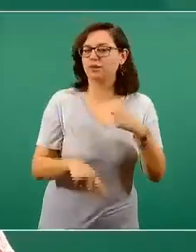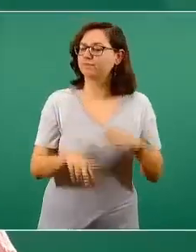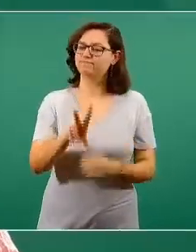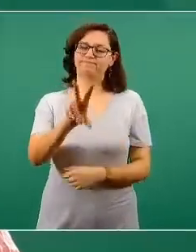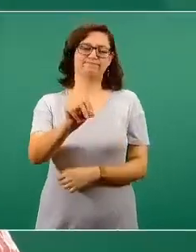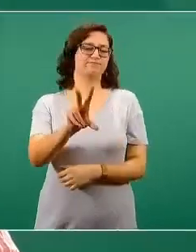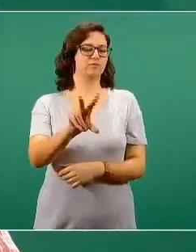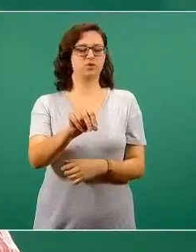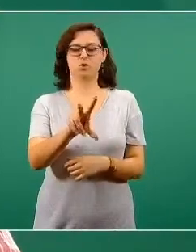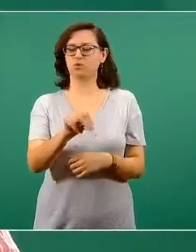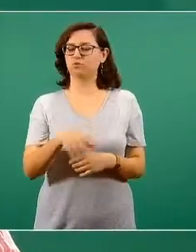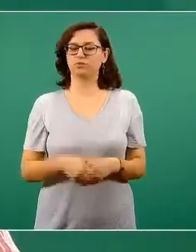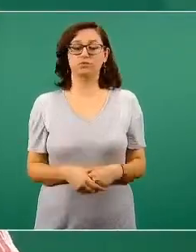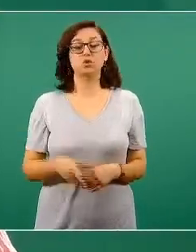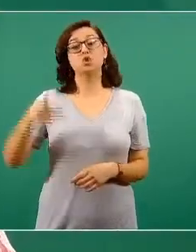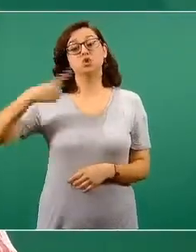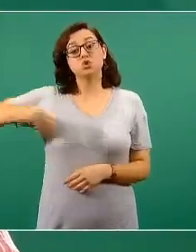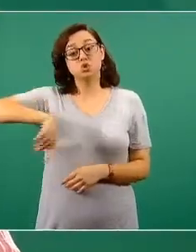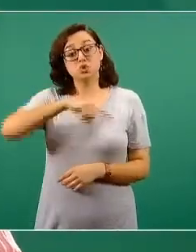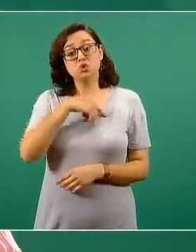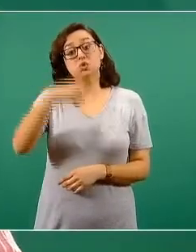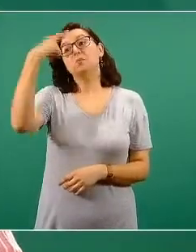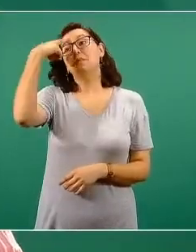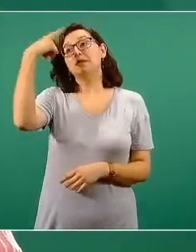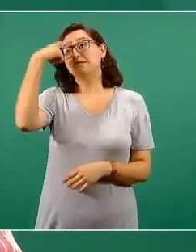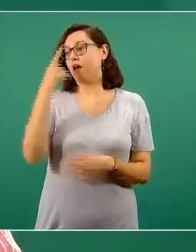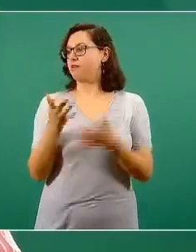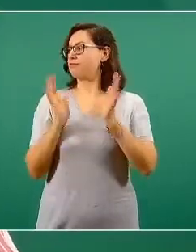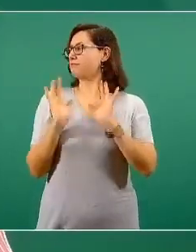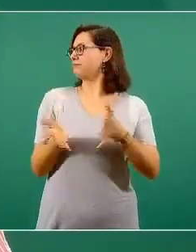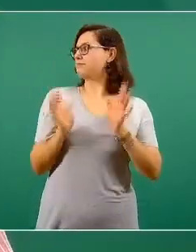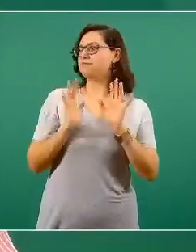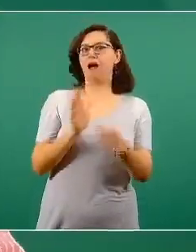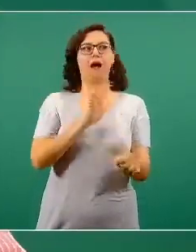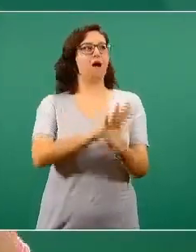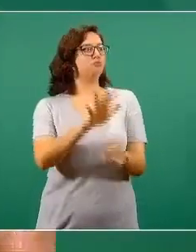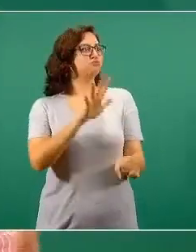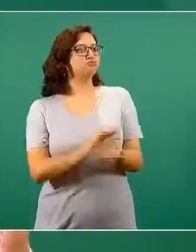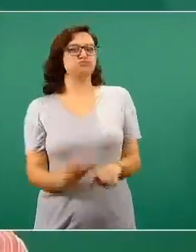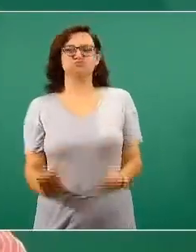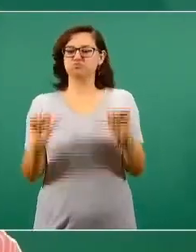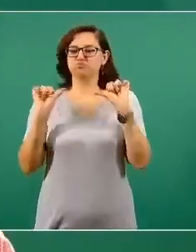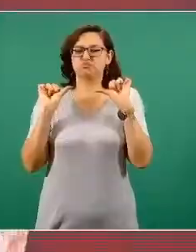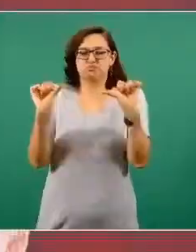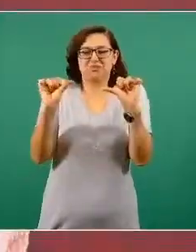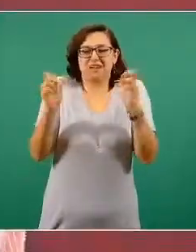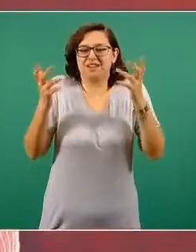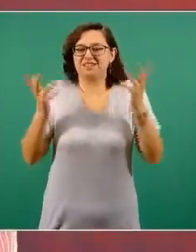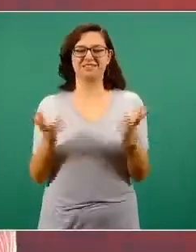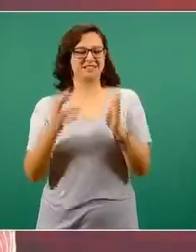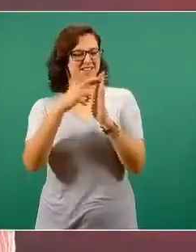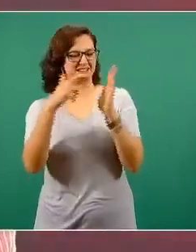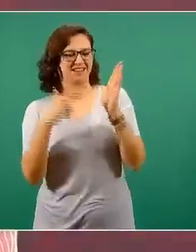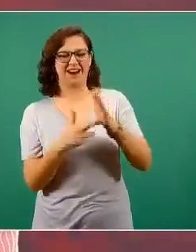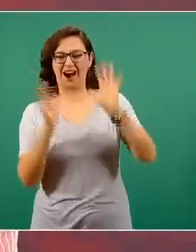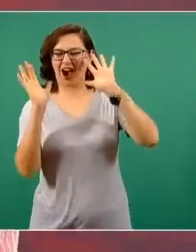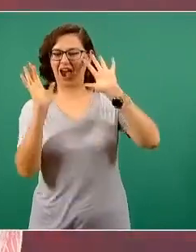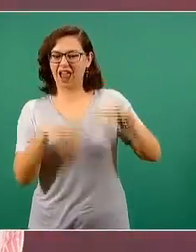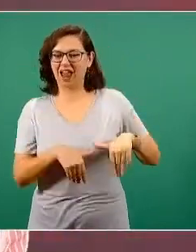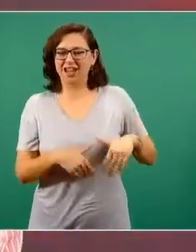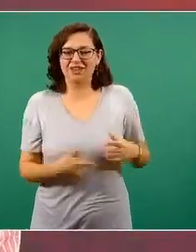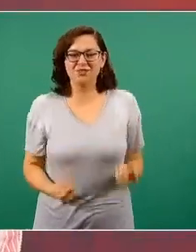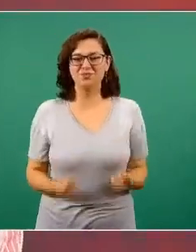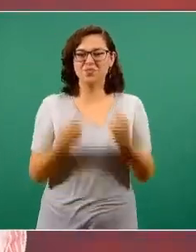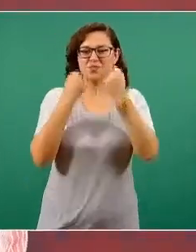de esa manera porque si pensamos de esa manera estaríamos suponiendo que ya no importa que mantengamos las medidas de precaución